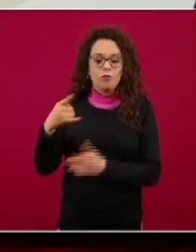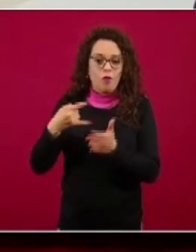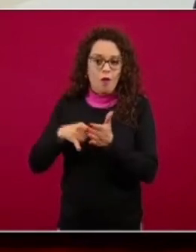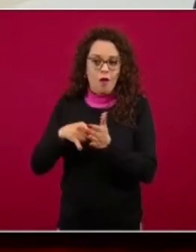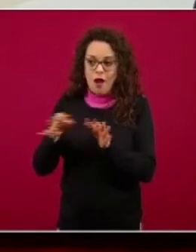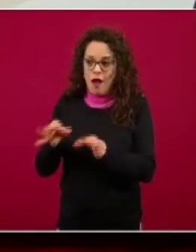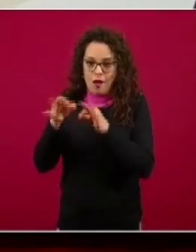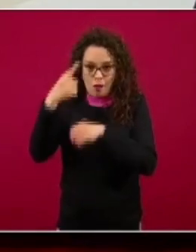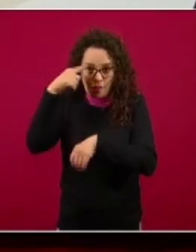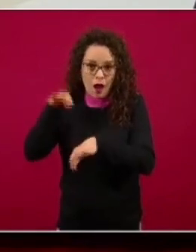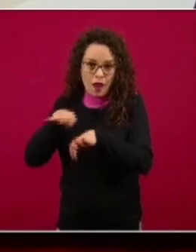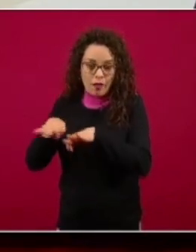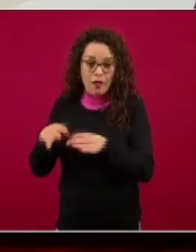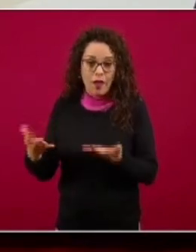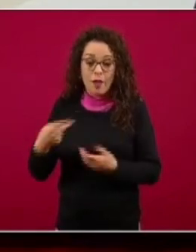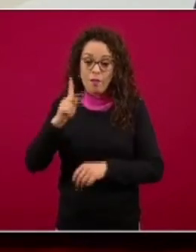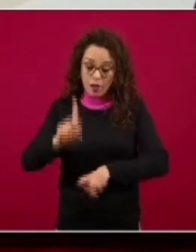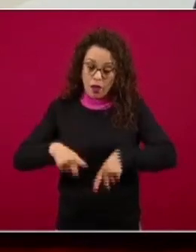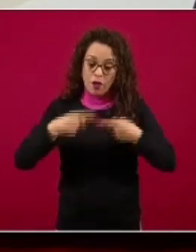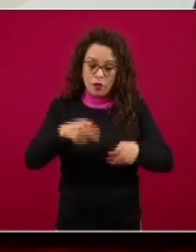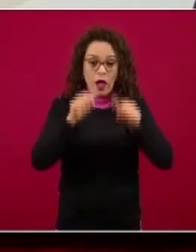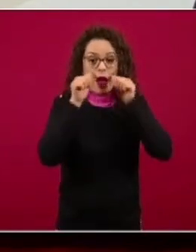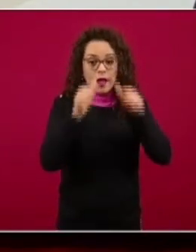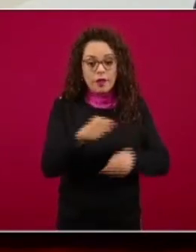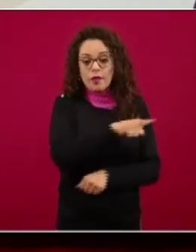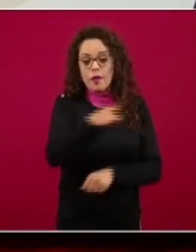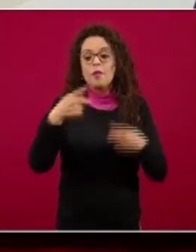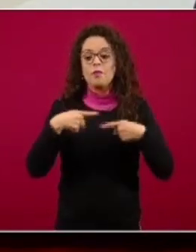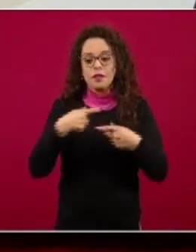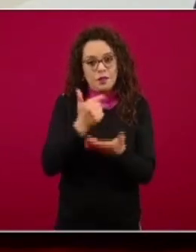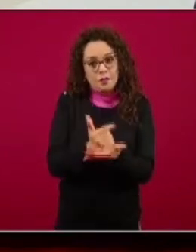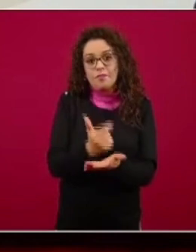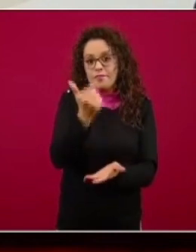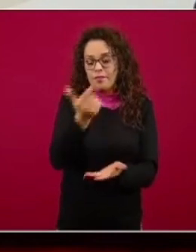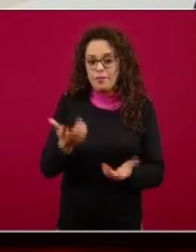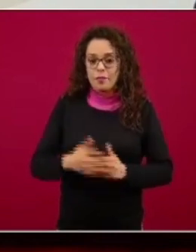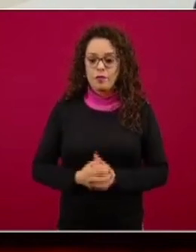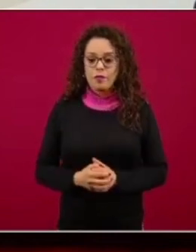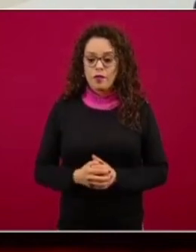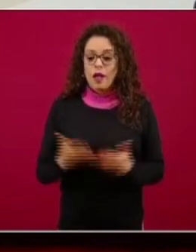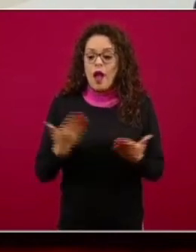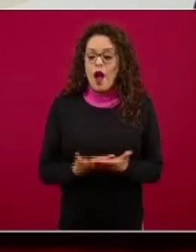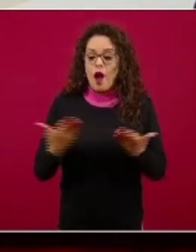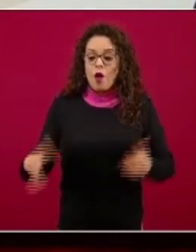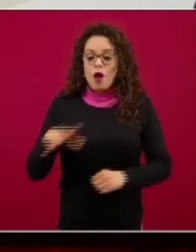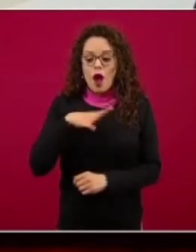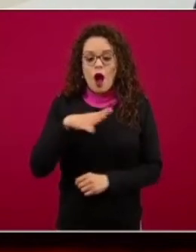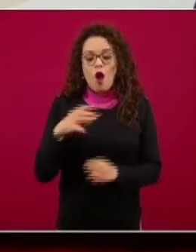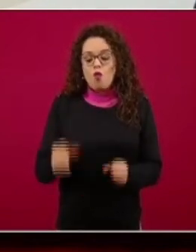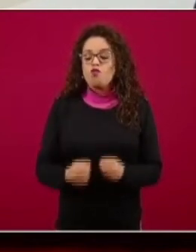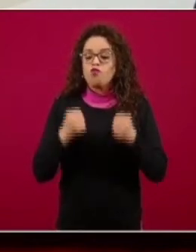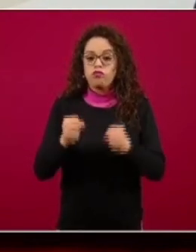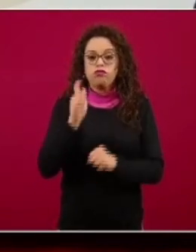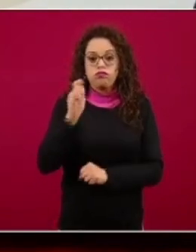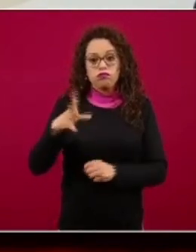estos pacientes gravemente enfermos. Hoy, que hay tanta transmisión de la infección,